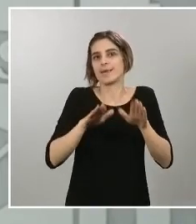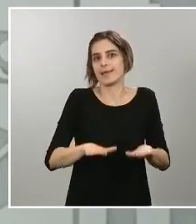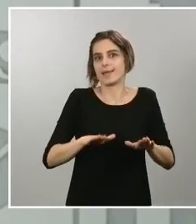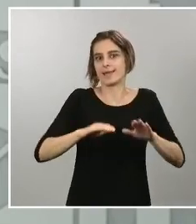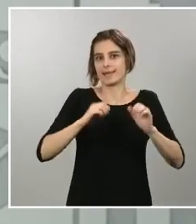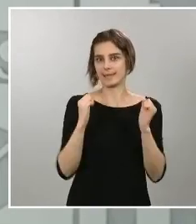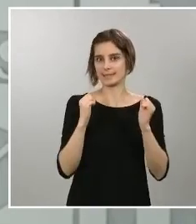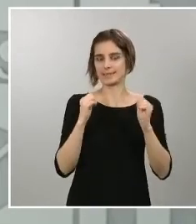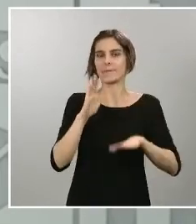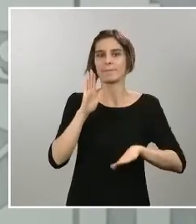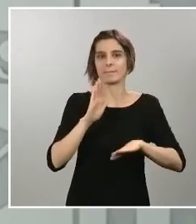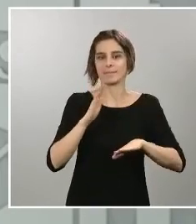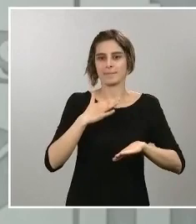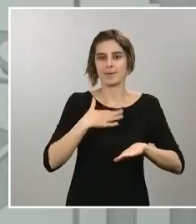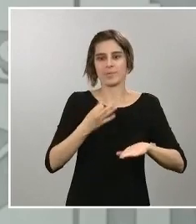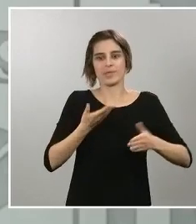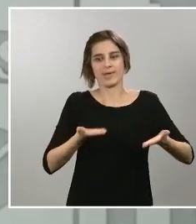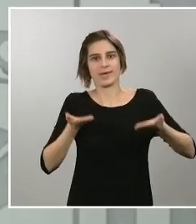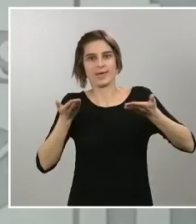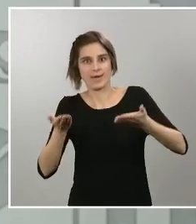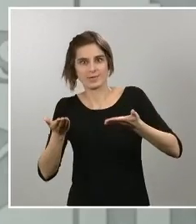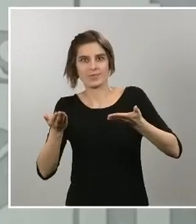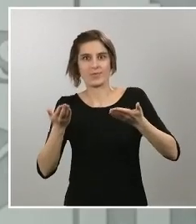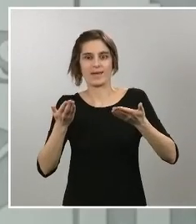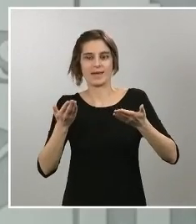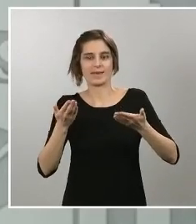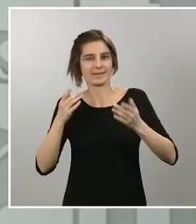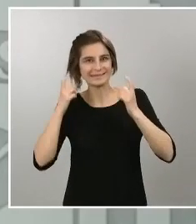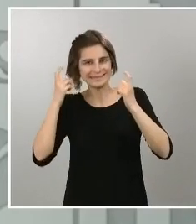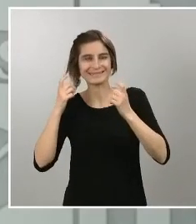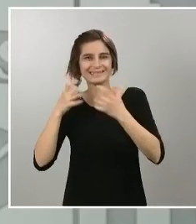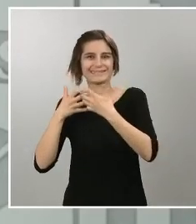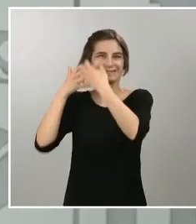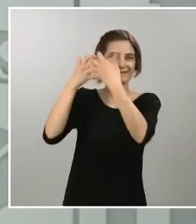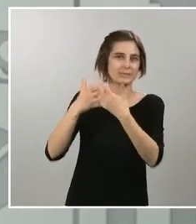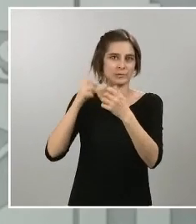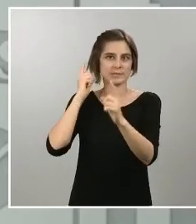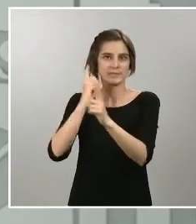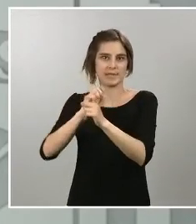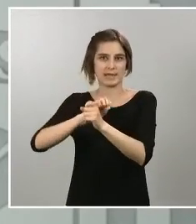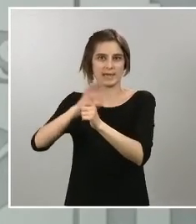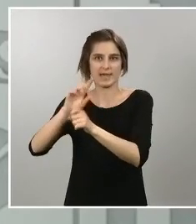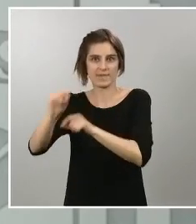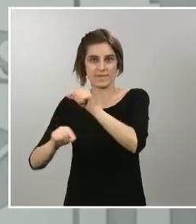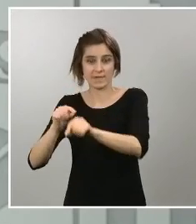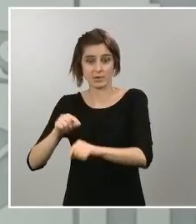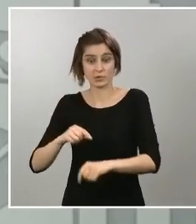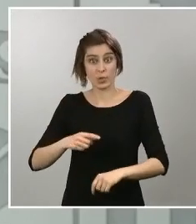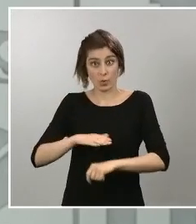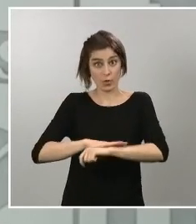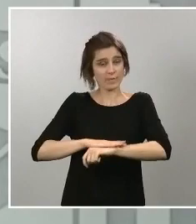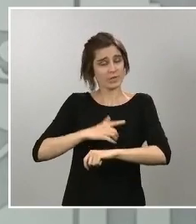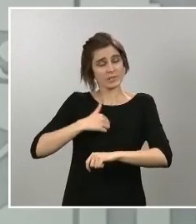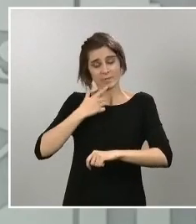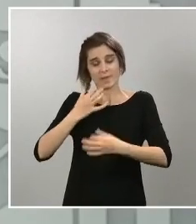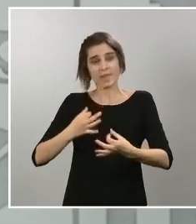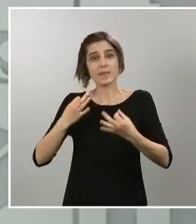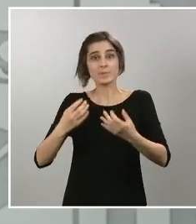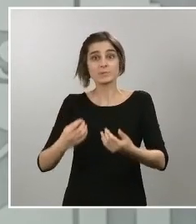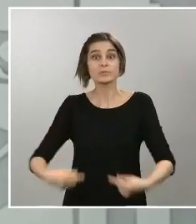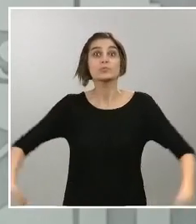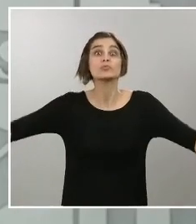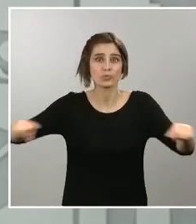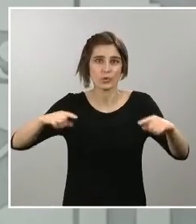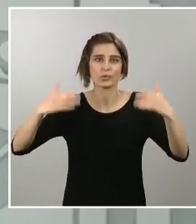esta tarea a la lucha contra el virus, que, como siempre decimos desde el Gobierno, es una tarea de todos y en los que cada uno tenemos